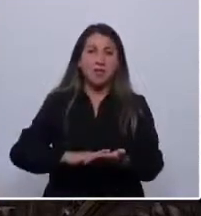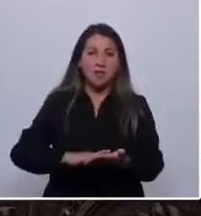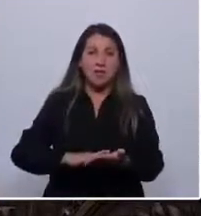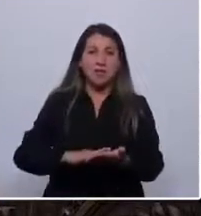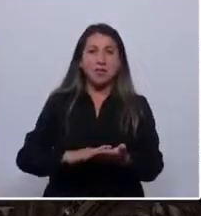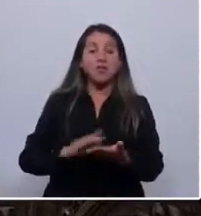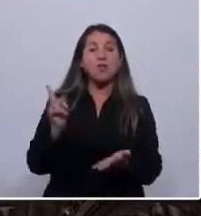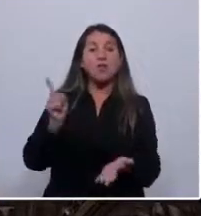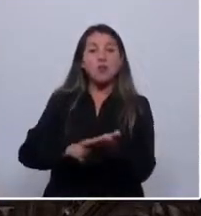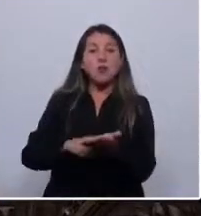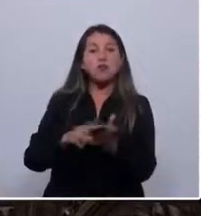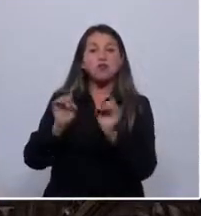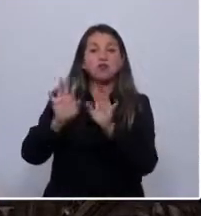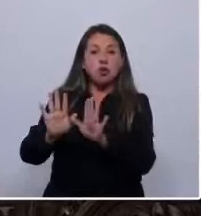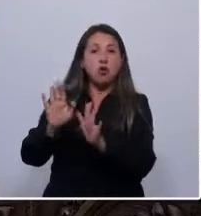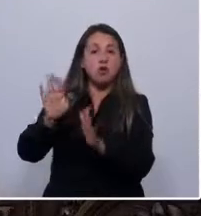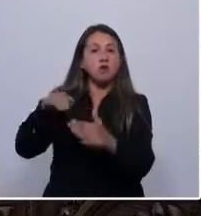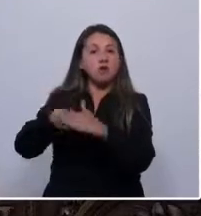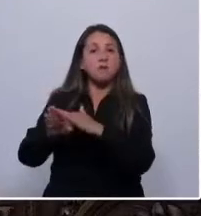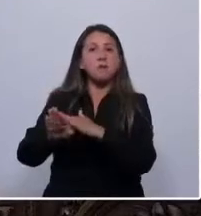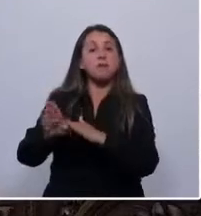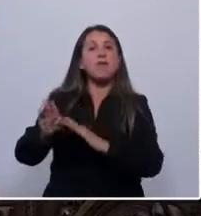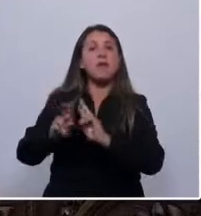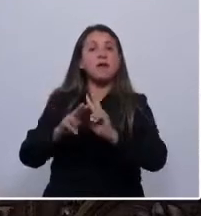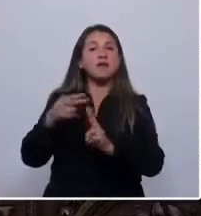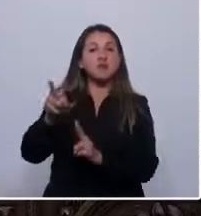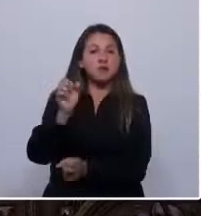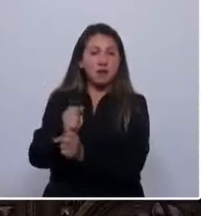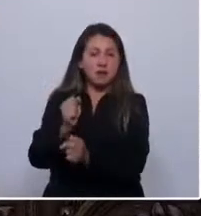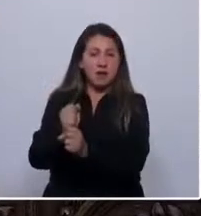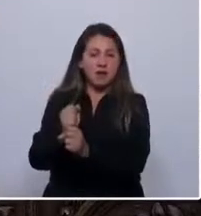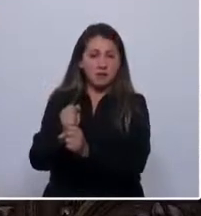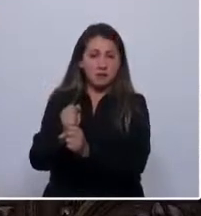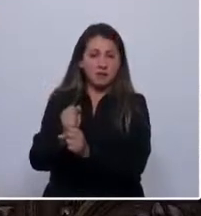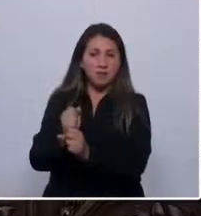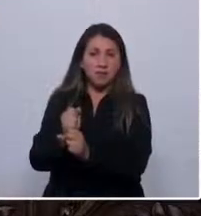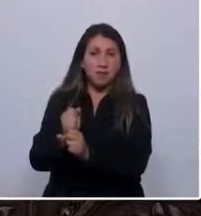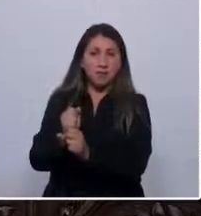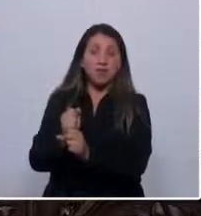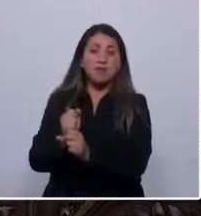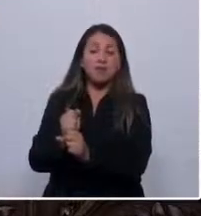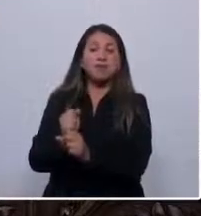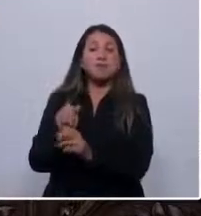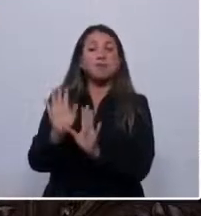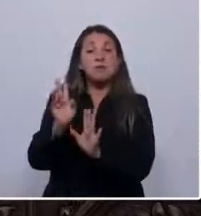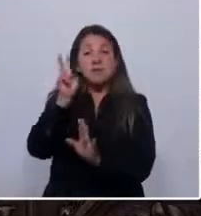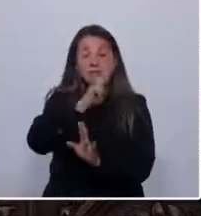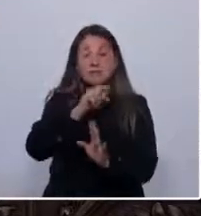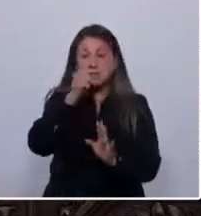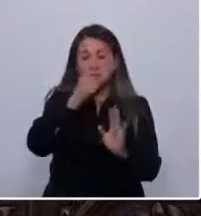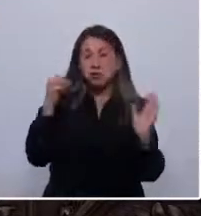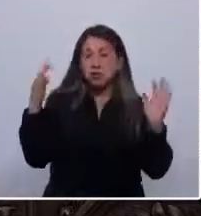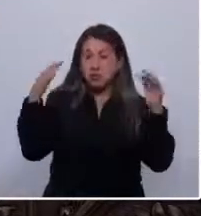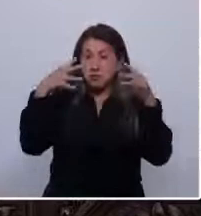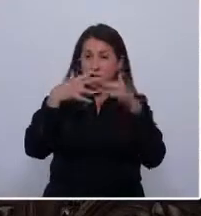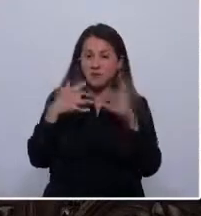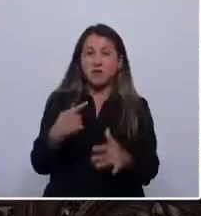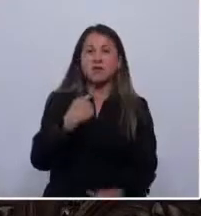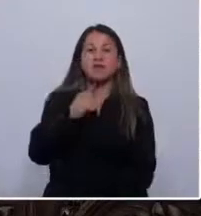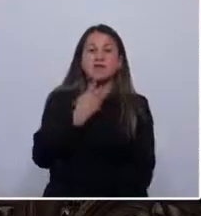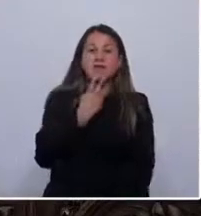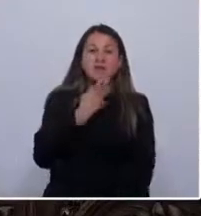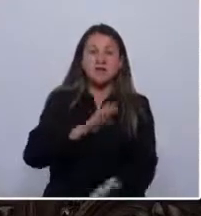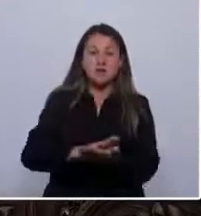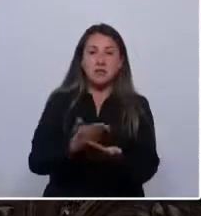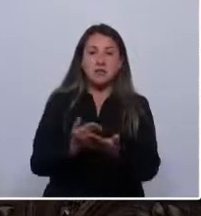los impuestos en el lugar donde las empresas desarrollan su actividad. Y ante todo, sin contaminación, que afecte la vida y salud